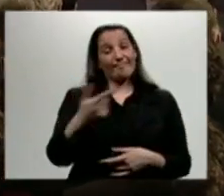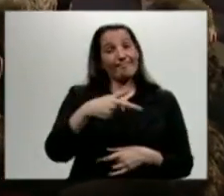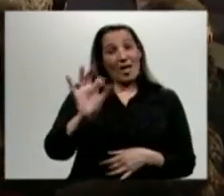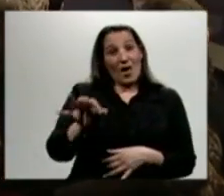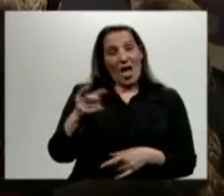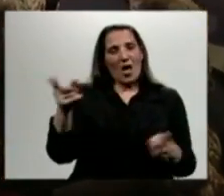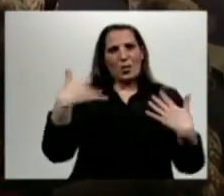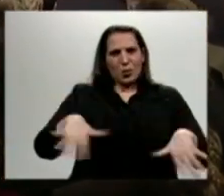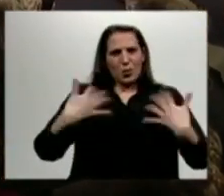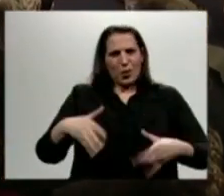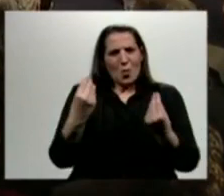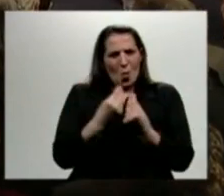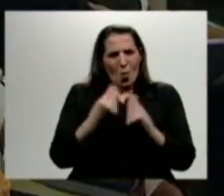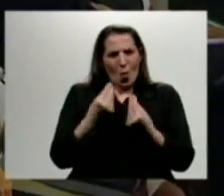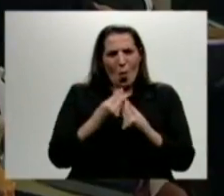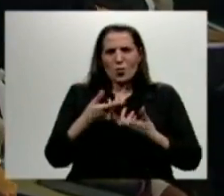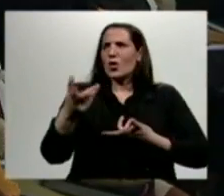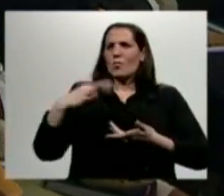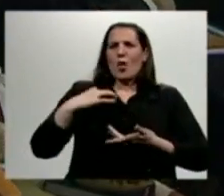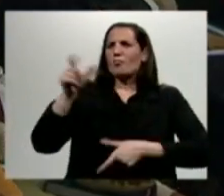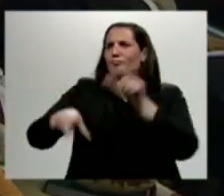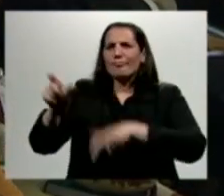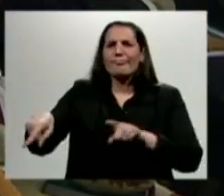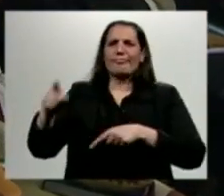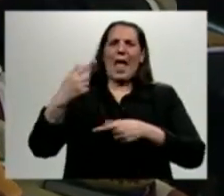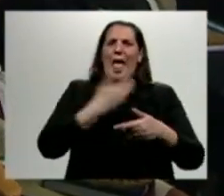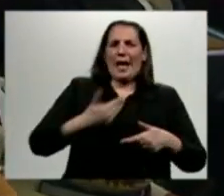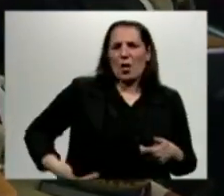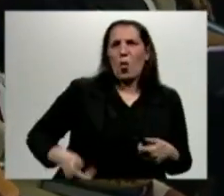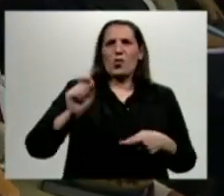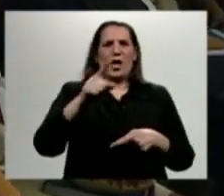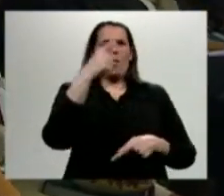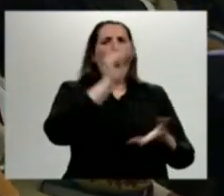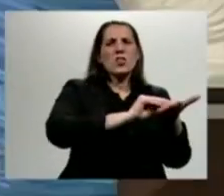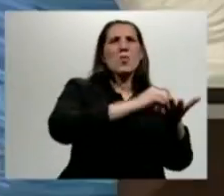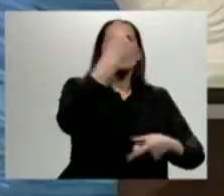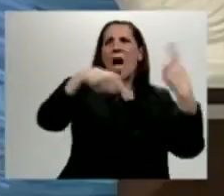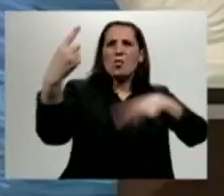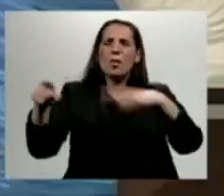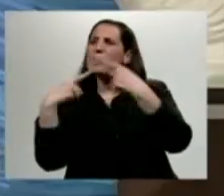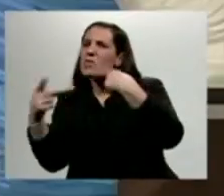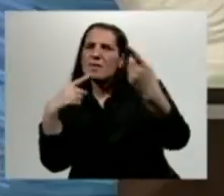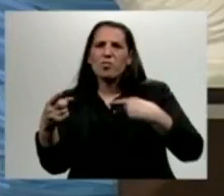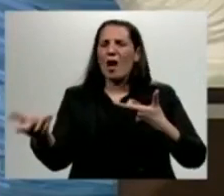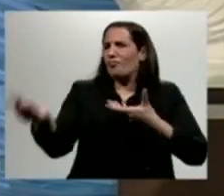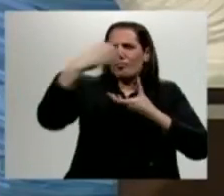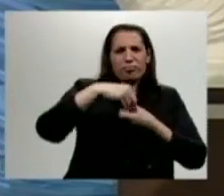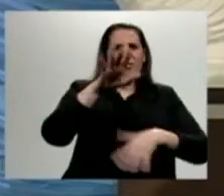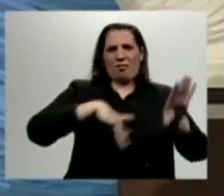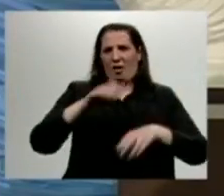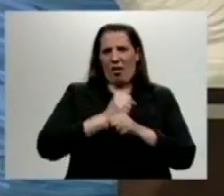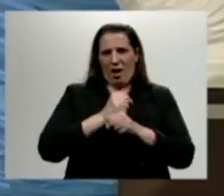amplia participación de la ciudadanía, del Poder Ejecutivo, de los diputados, de los senadores, en definitiva,